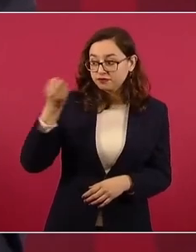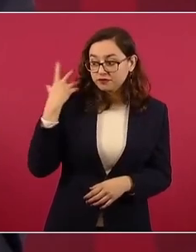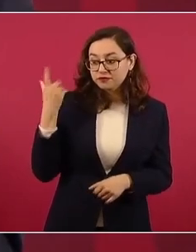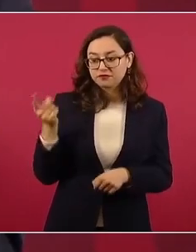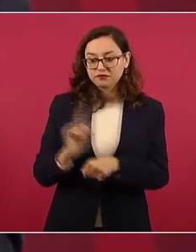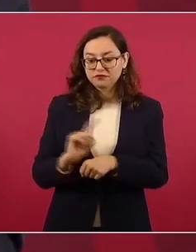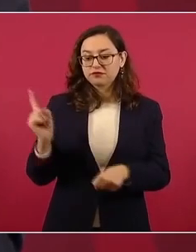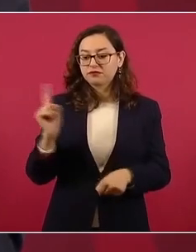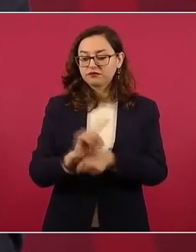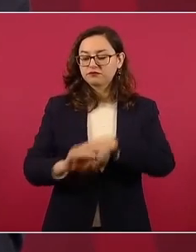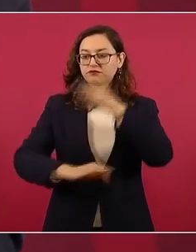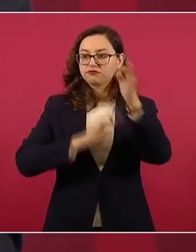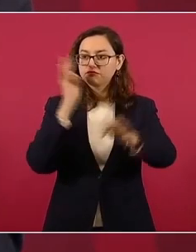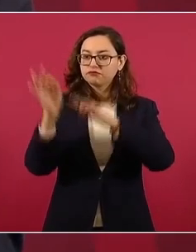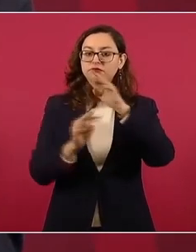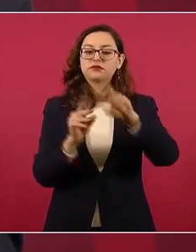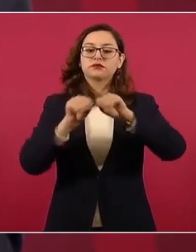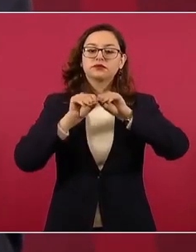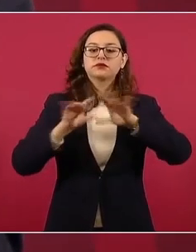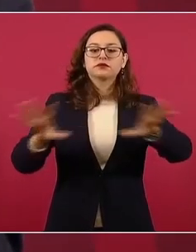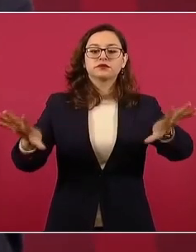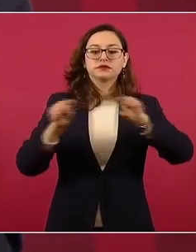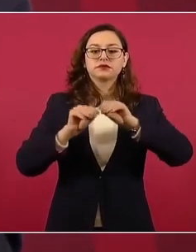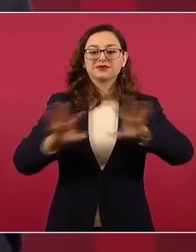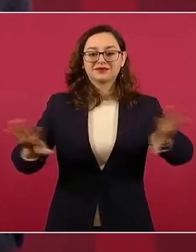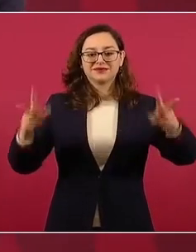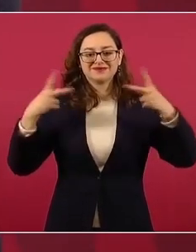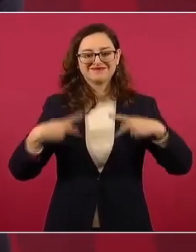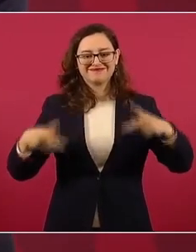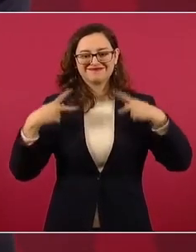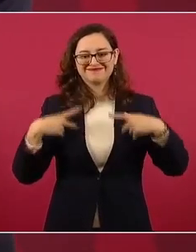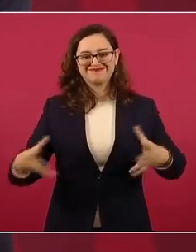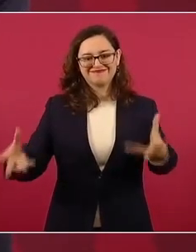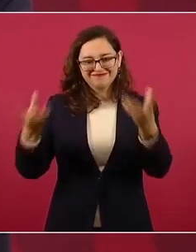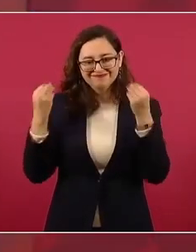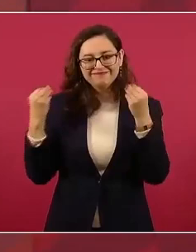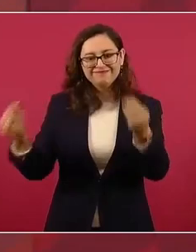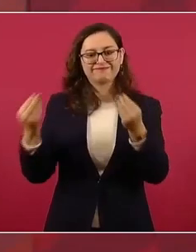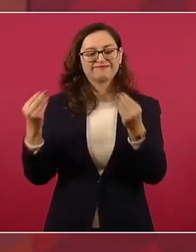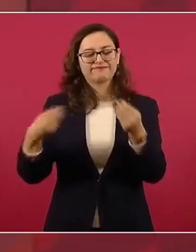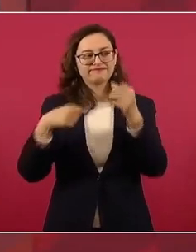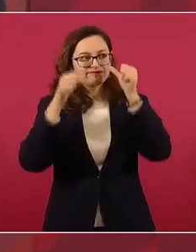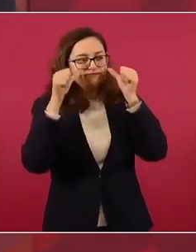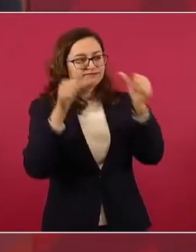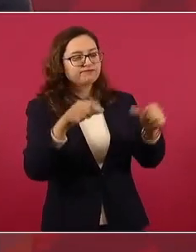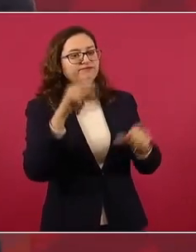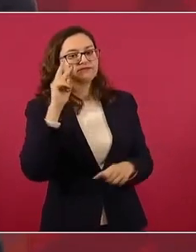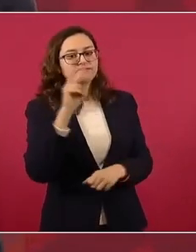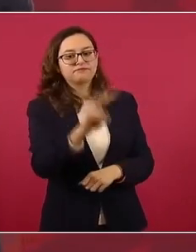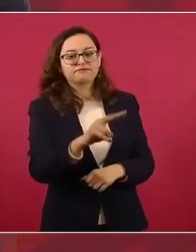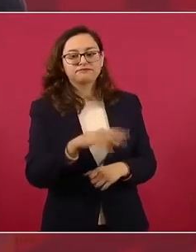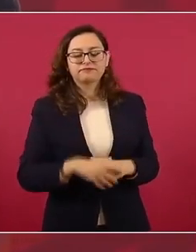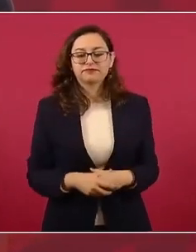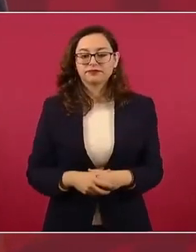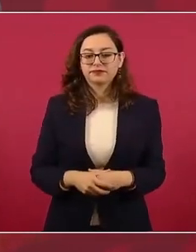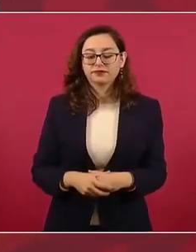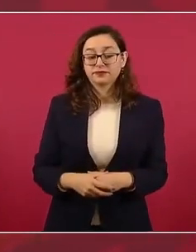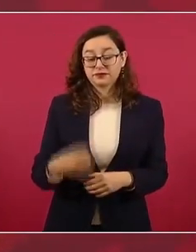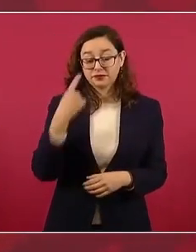muchísimos. Nuestros adversarios, ayer hablé de Calderón